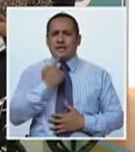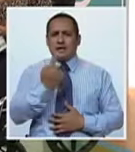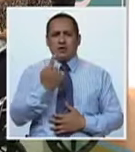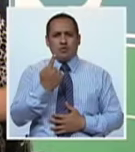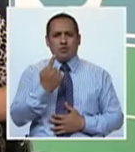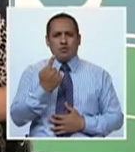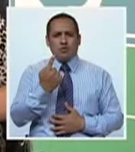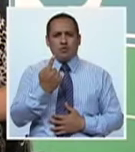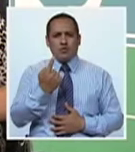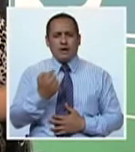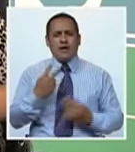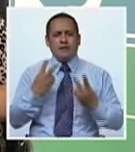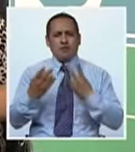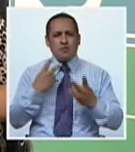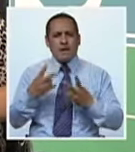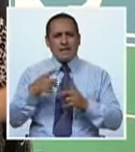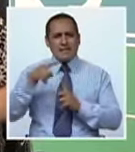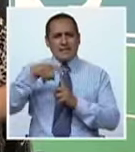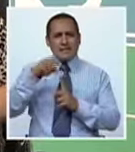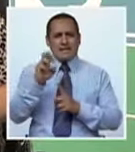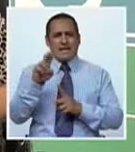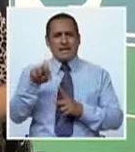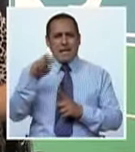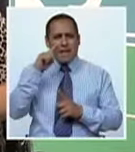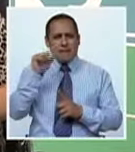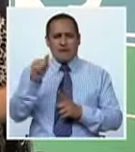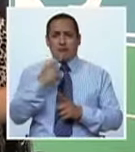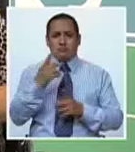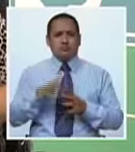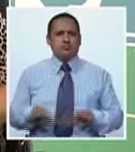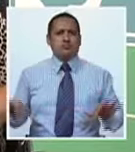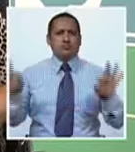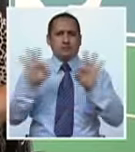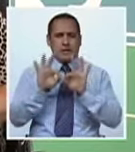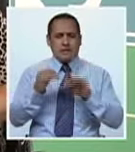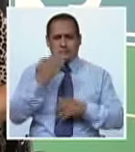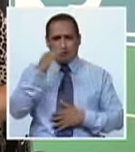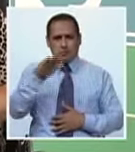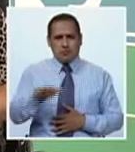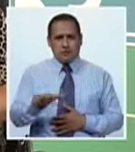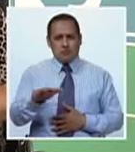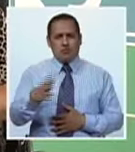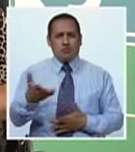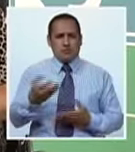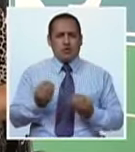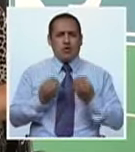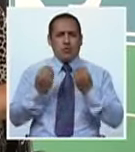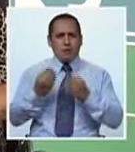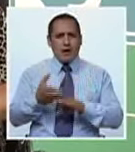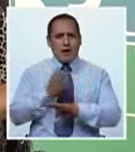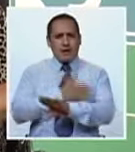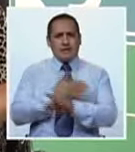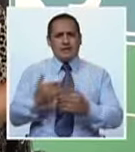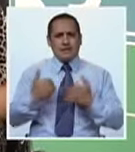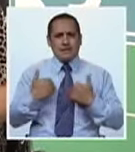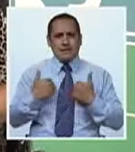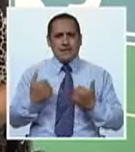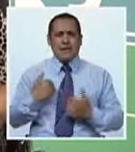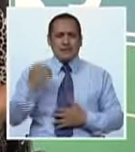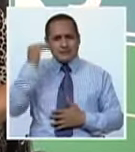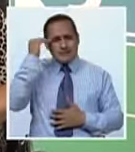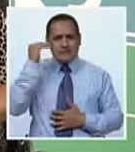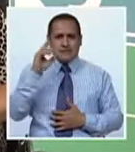ahora el tipo de terapias son importantísimas para un niño desde muy pequeño que padece justo